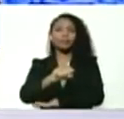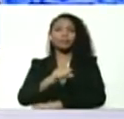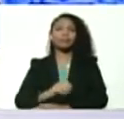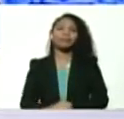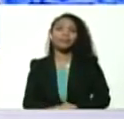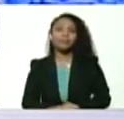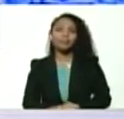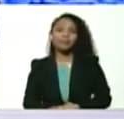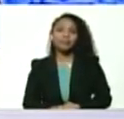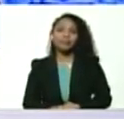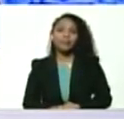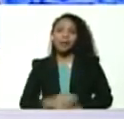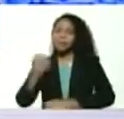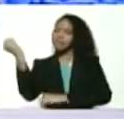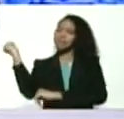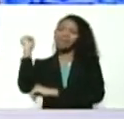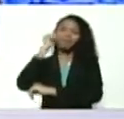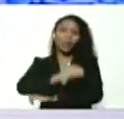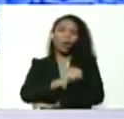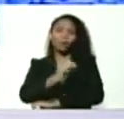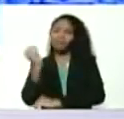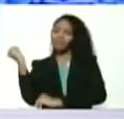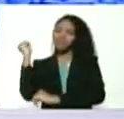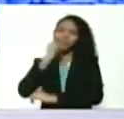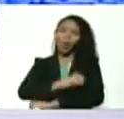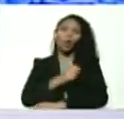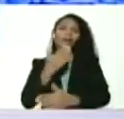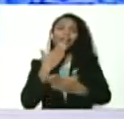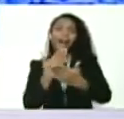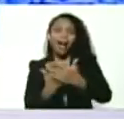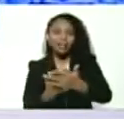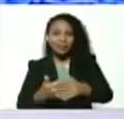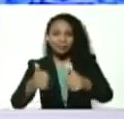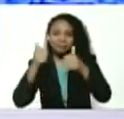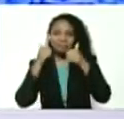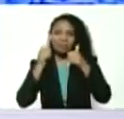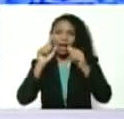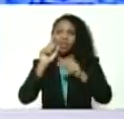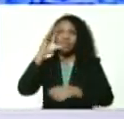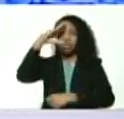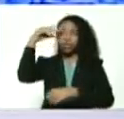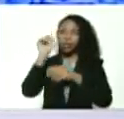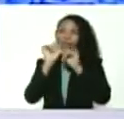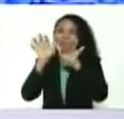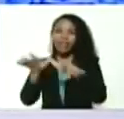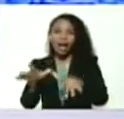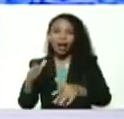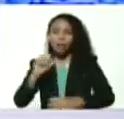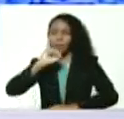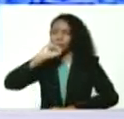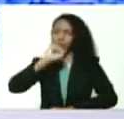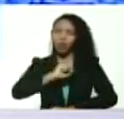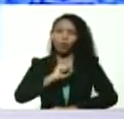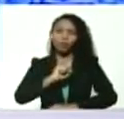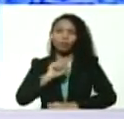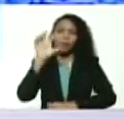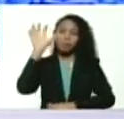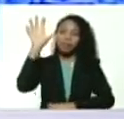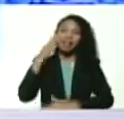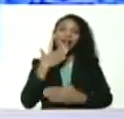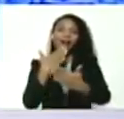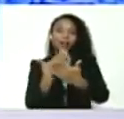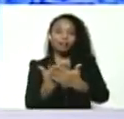venceremos venceremos venceremos muchas gracias pues que Dios bendiga a nuestra amada patria gracias